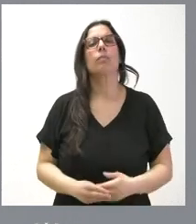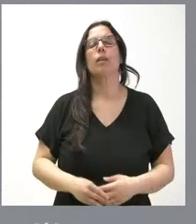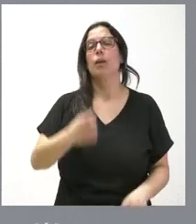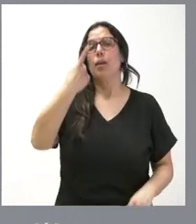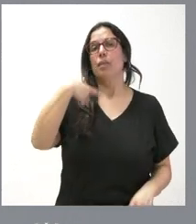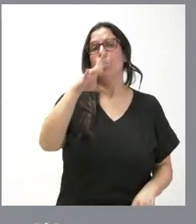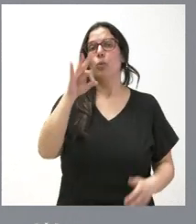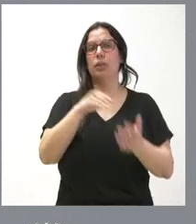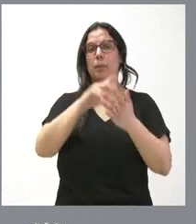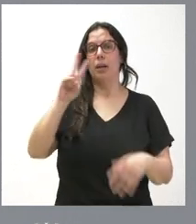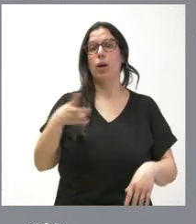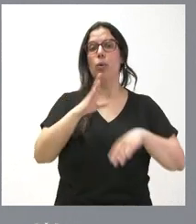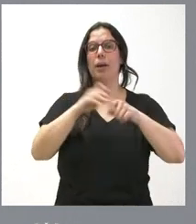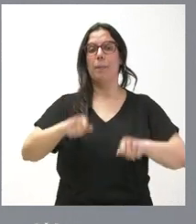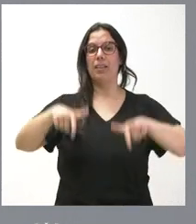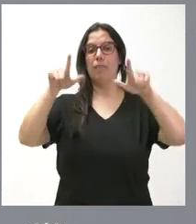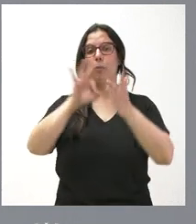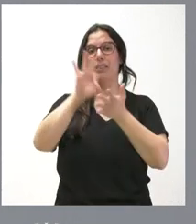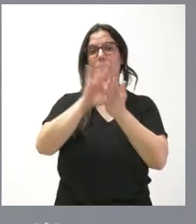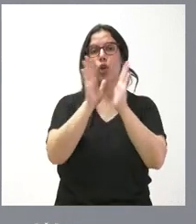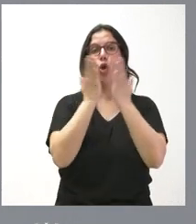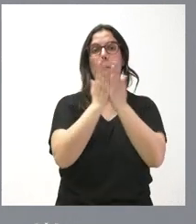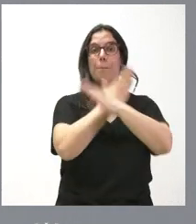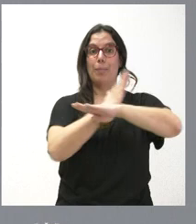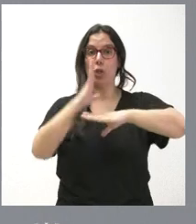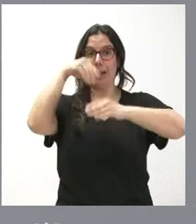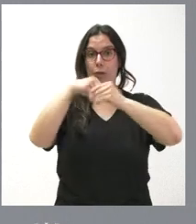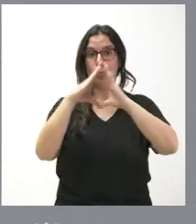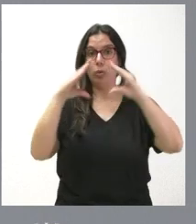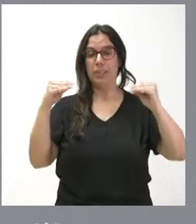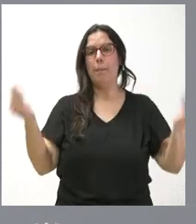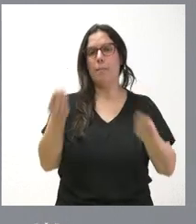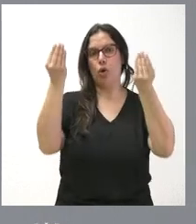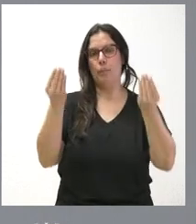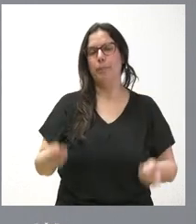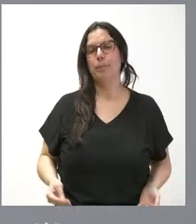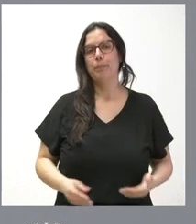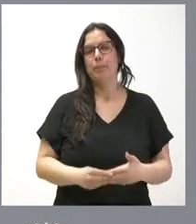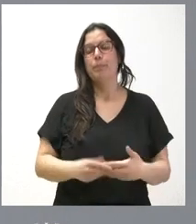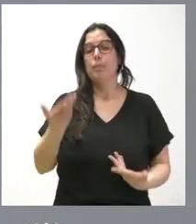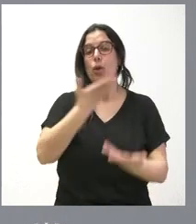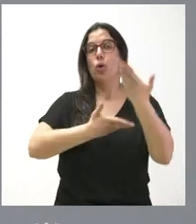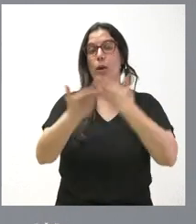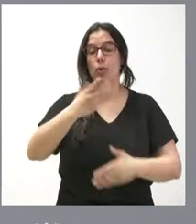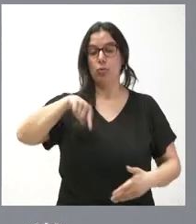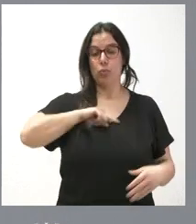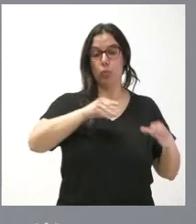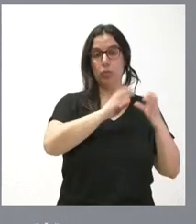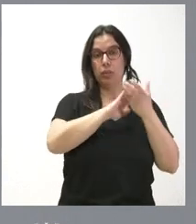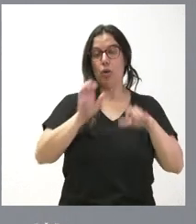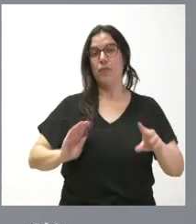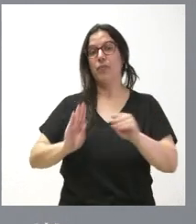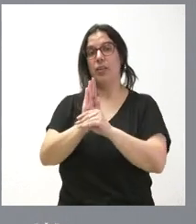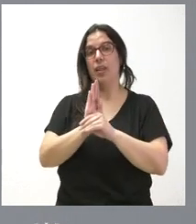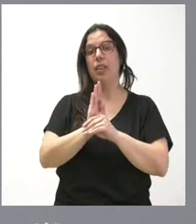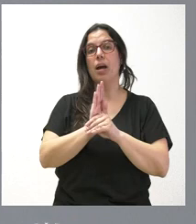para mejorar la plataforma de servicios bibliotecarios de las universidades de Castilla y León. Se colabora por parte de la Junta de Castilla y León en financiar